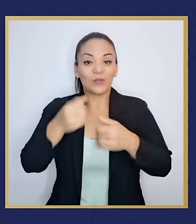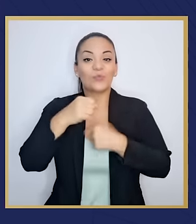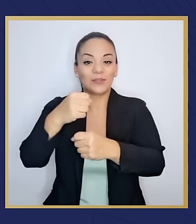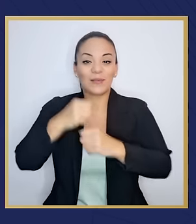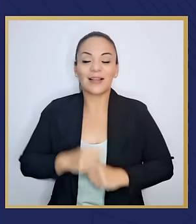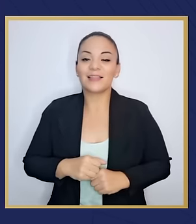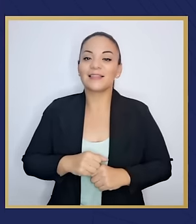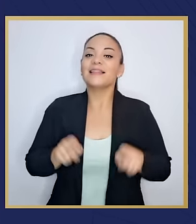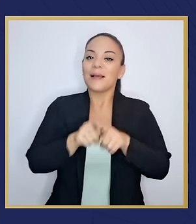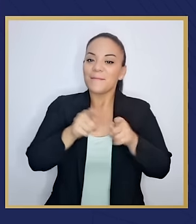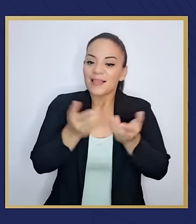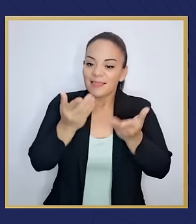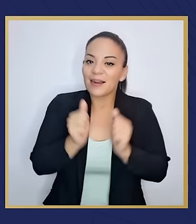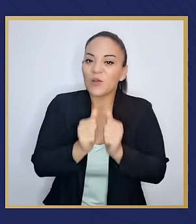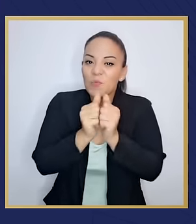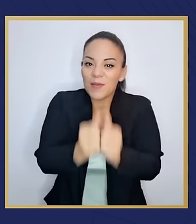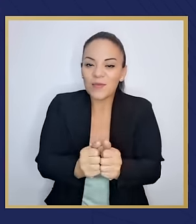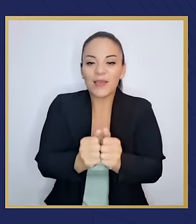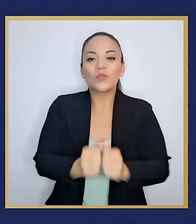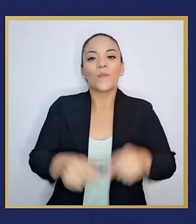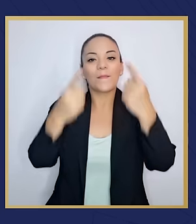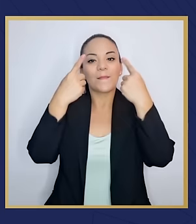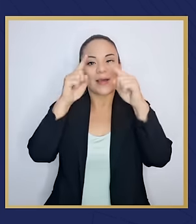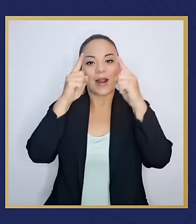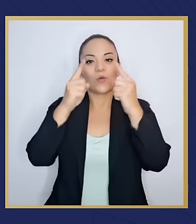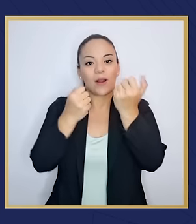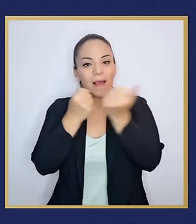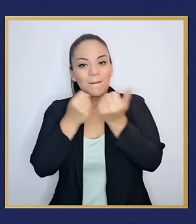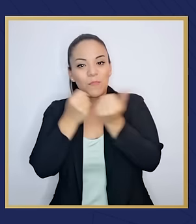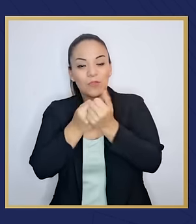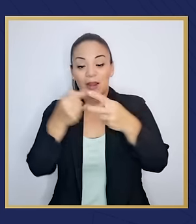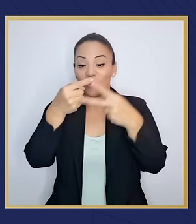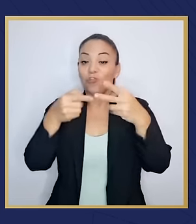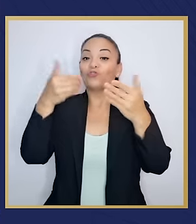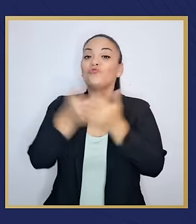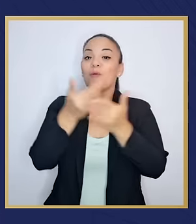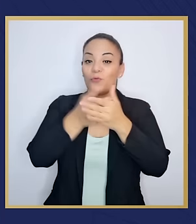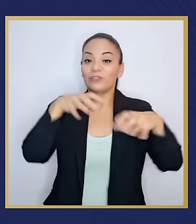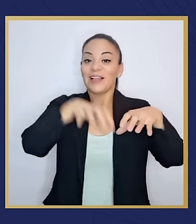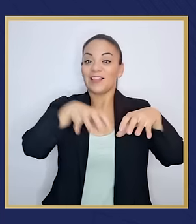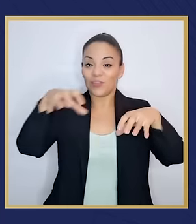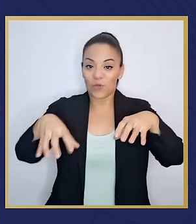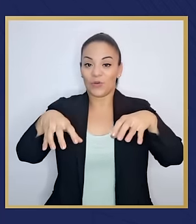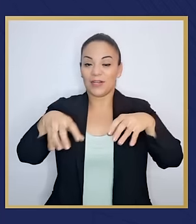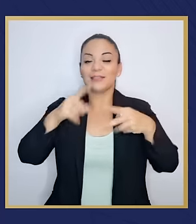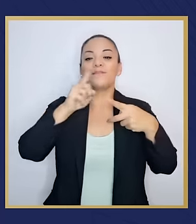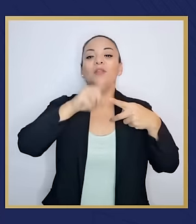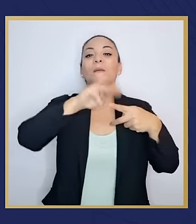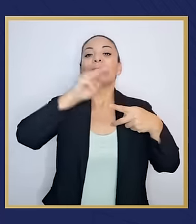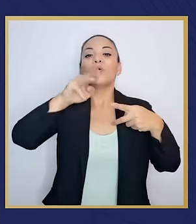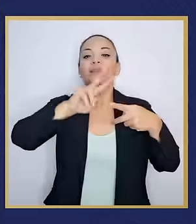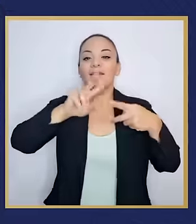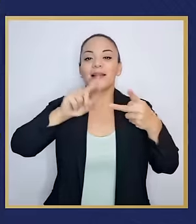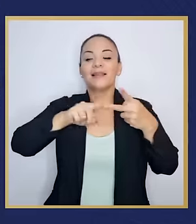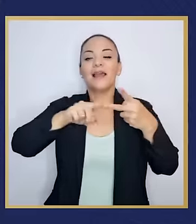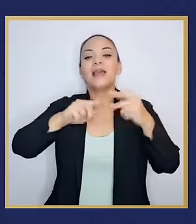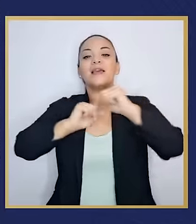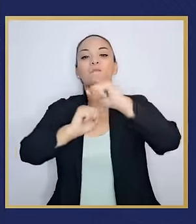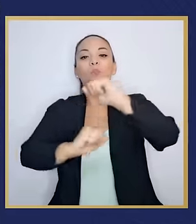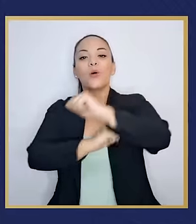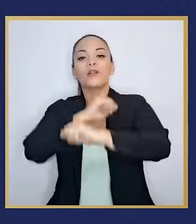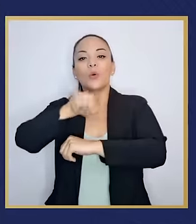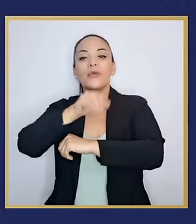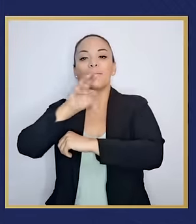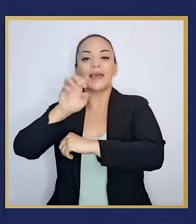acompañar en forma efectiva en la consolidación de los gobiernos locales de los dos nuevos cantones, Monteverde y Puerto Jiménez.